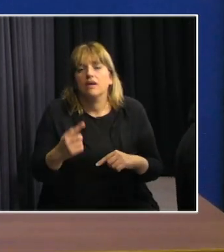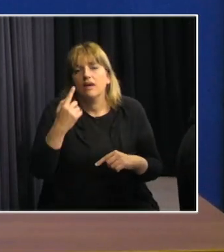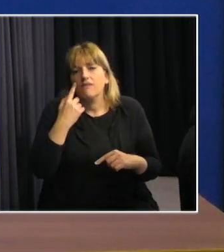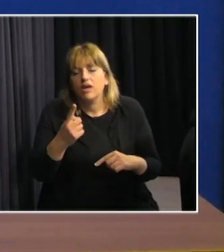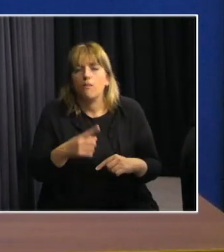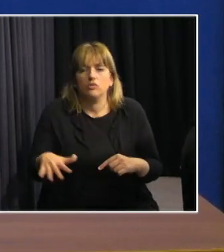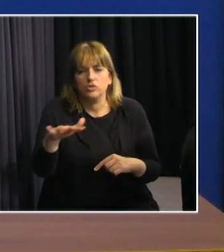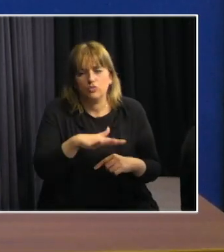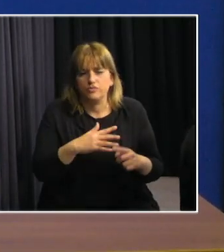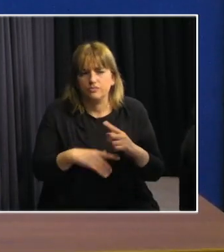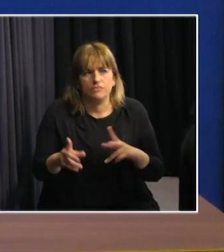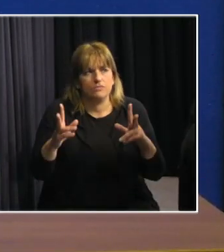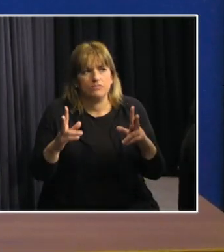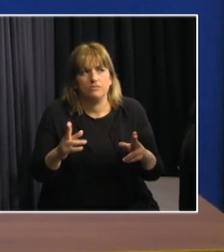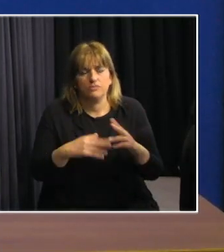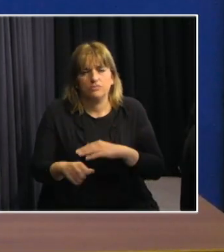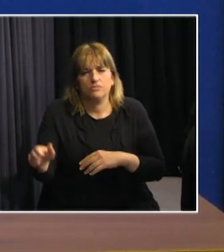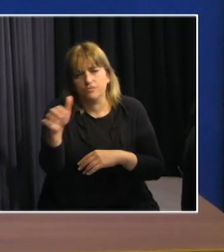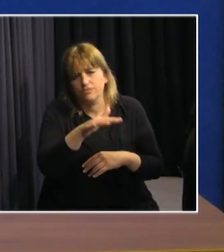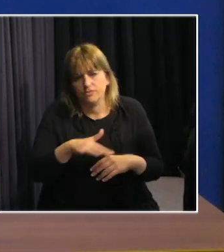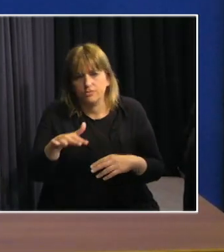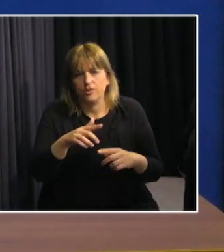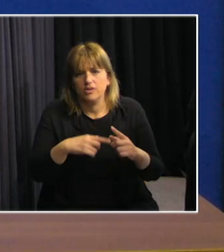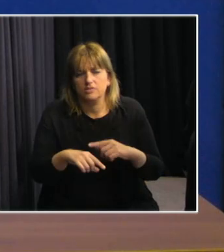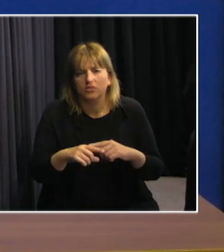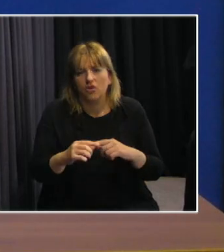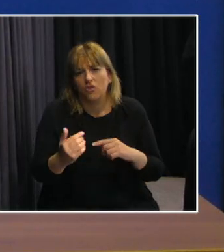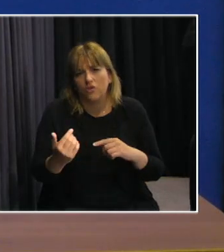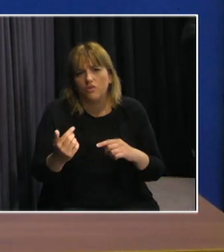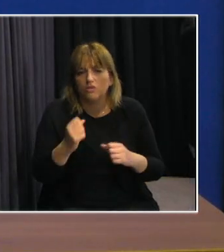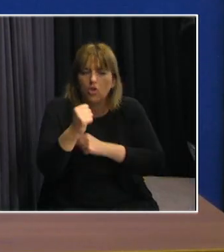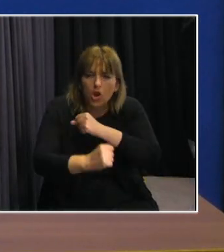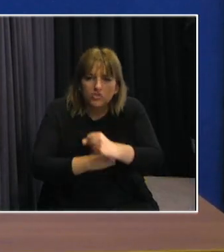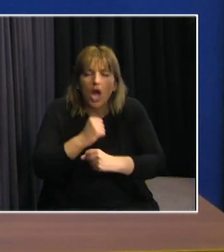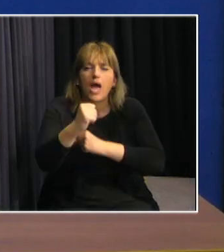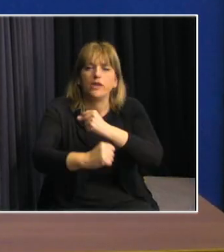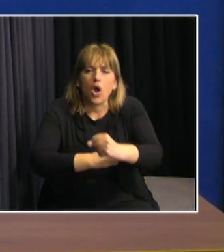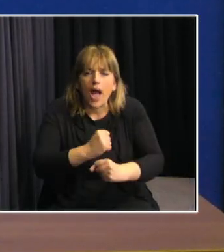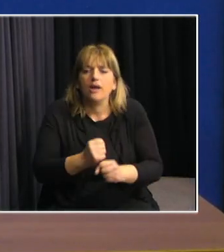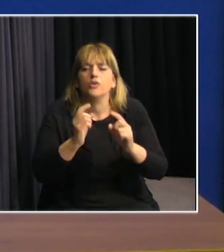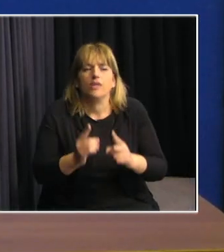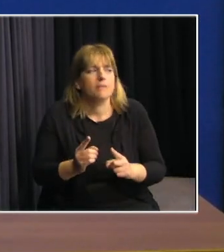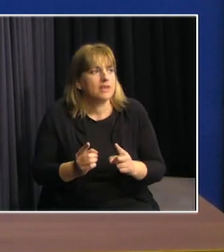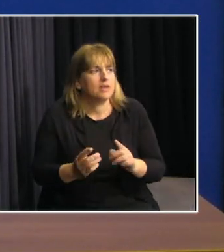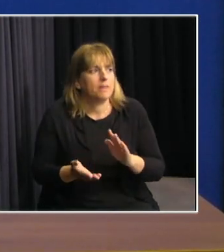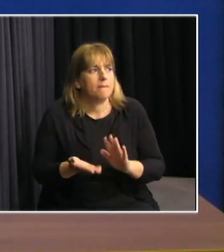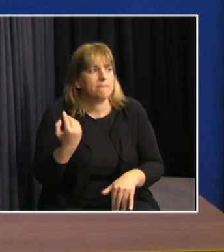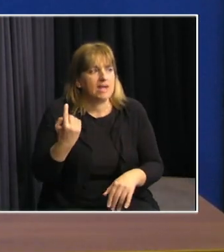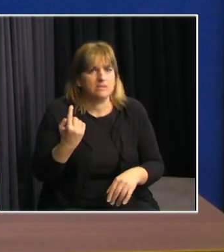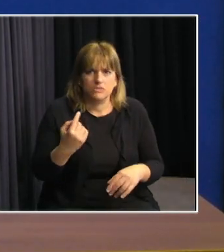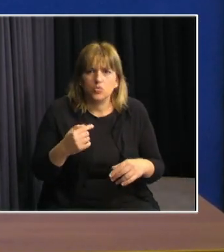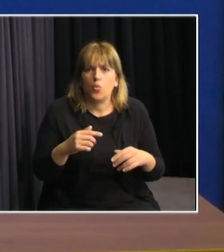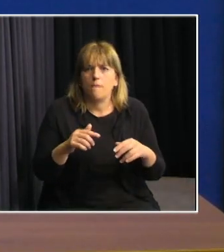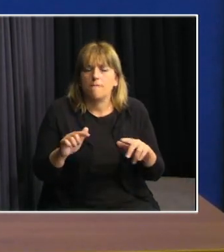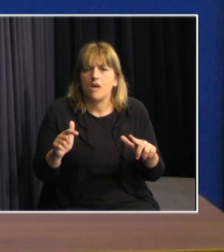que hay buena parte de nuestra población que está expuesta prácticamente año a año y a veces más de una vez al año a inundaciones